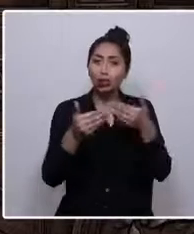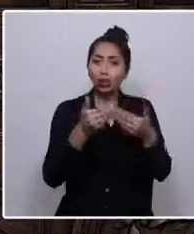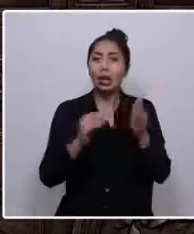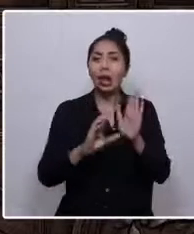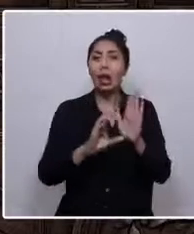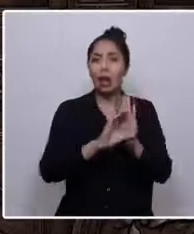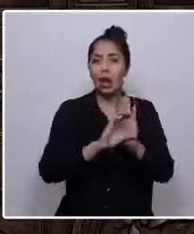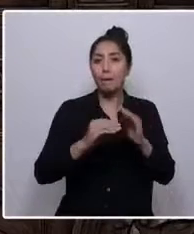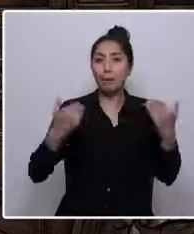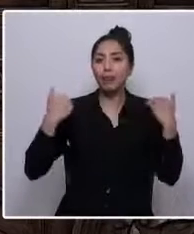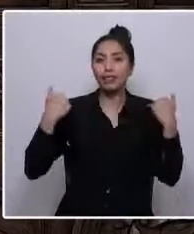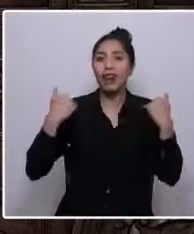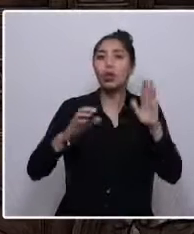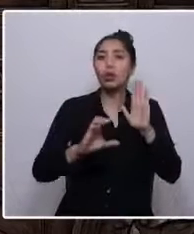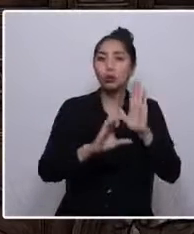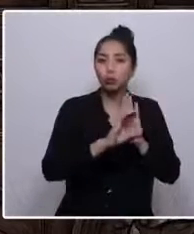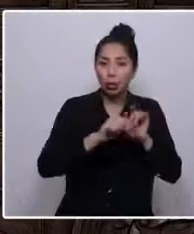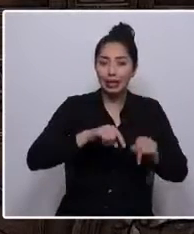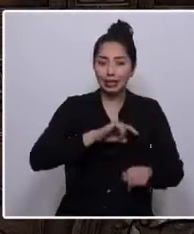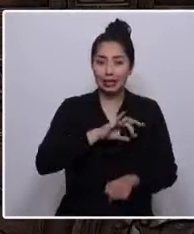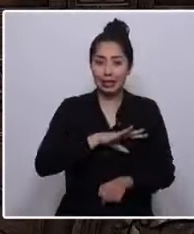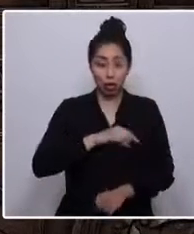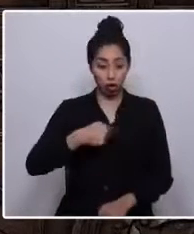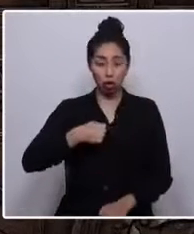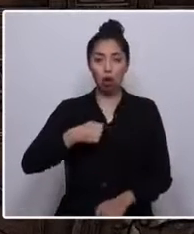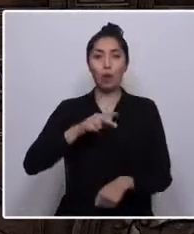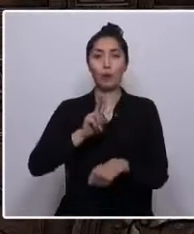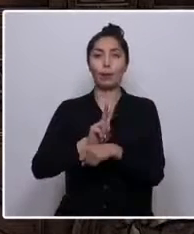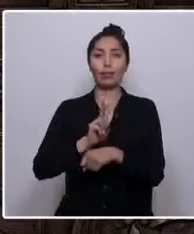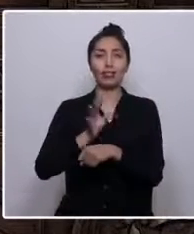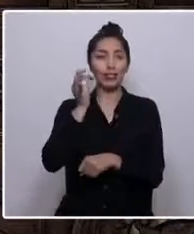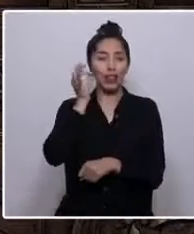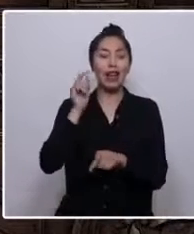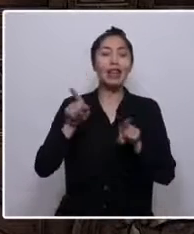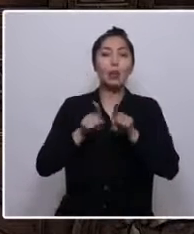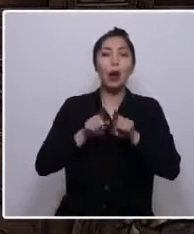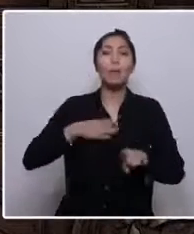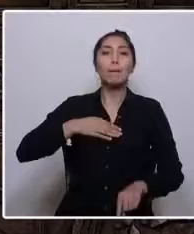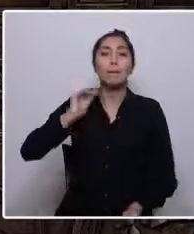Chile. Soy profesora, al igual que mi abuela Julia